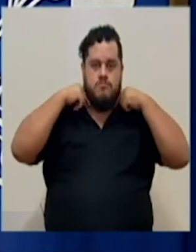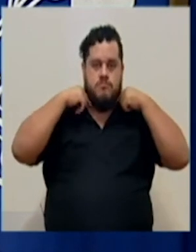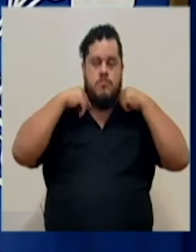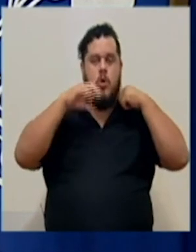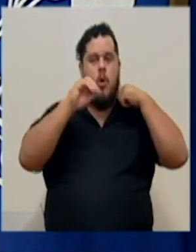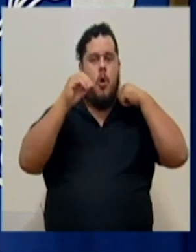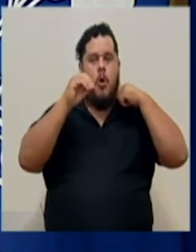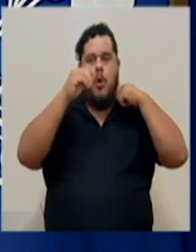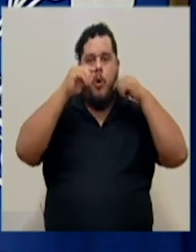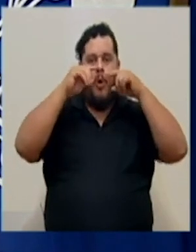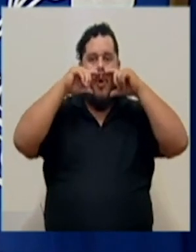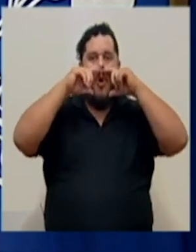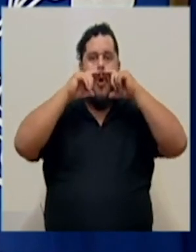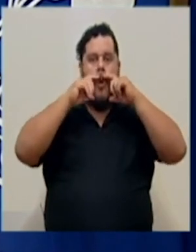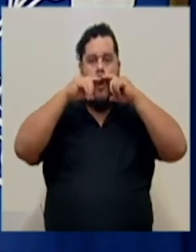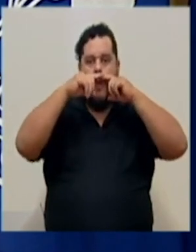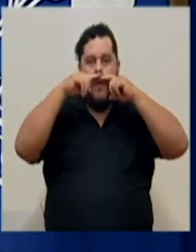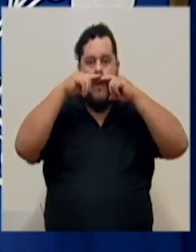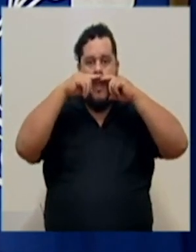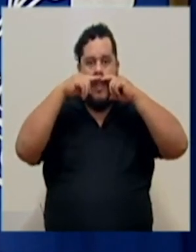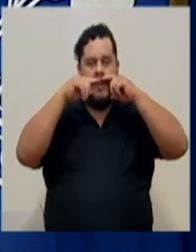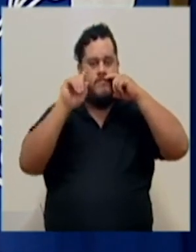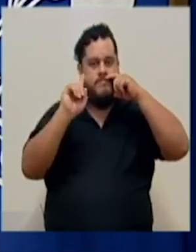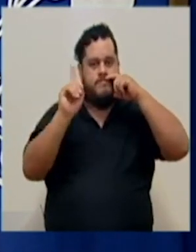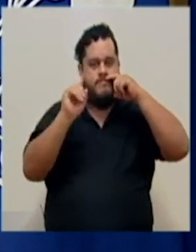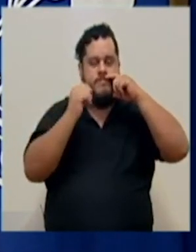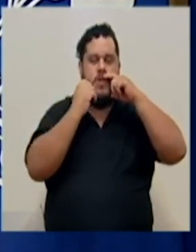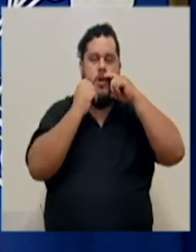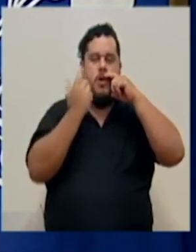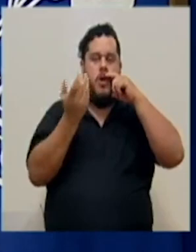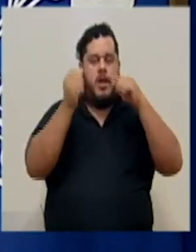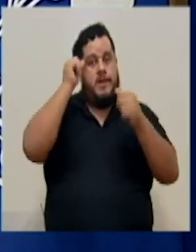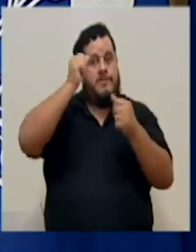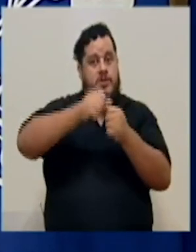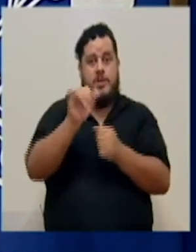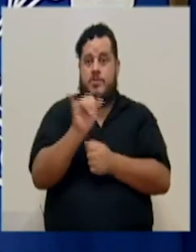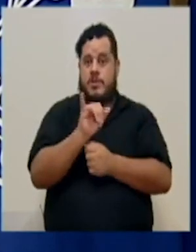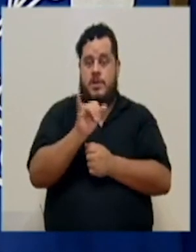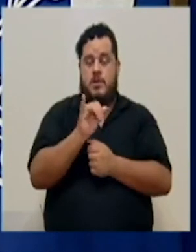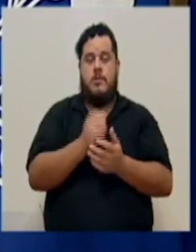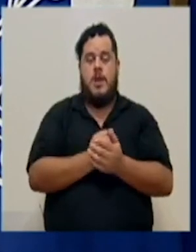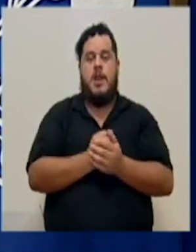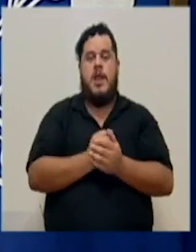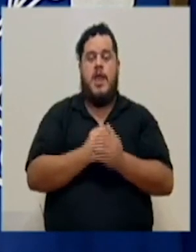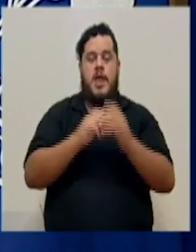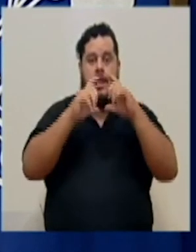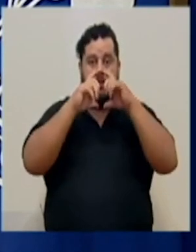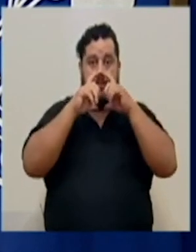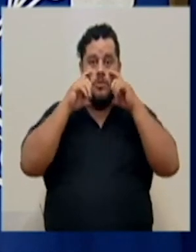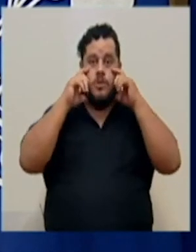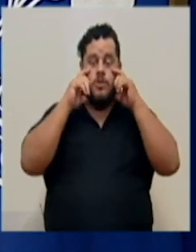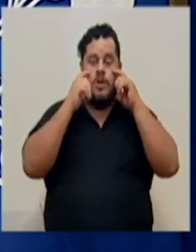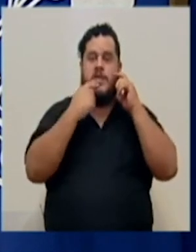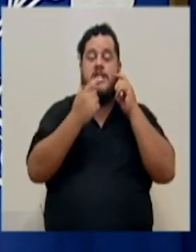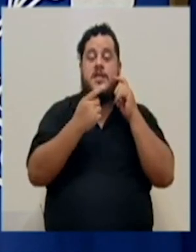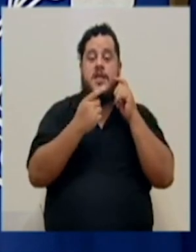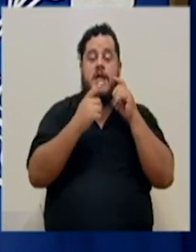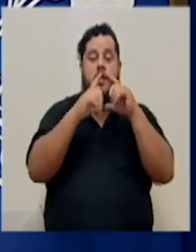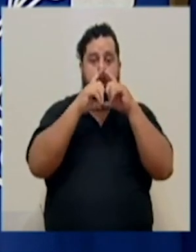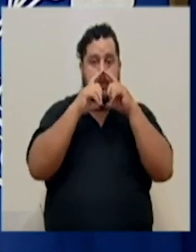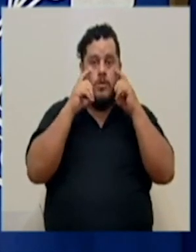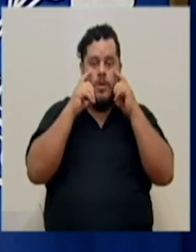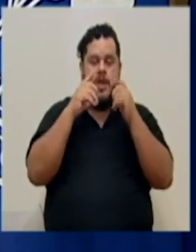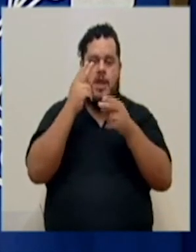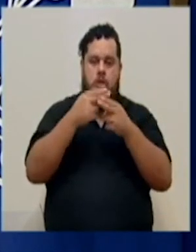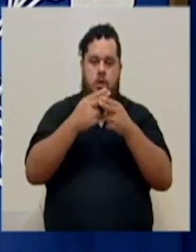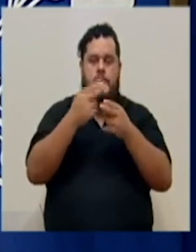o con la nariz totalmente descubierta. Recordemos que también el cubrebocas, a pesar de que dice cubrebocas, en realidad el